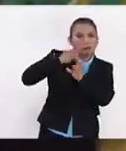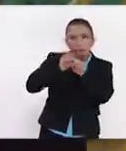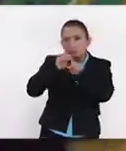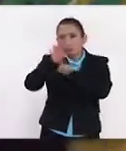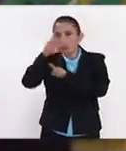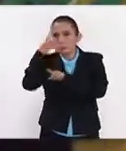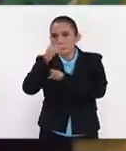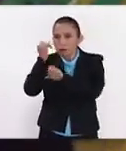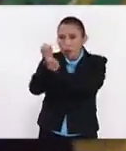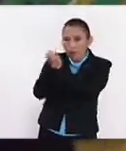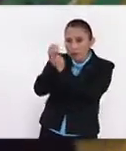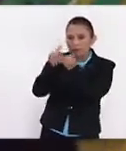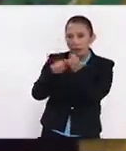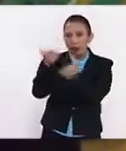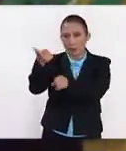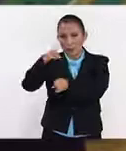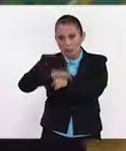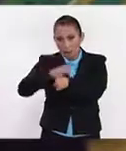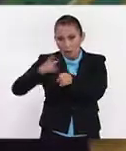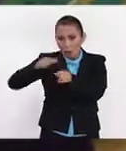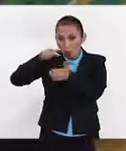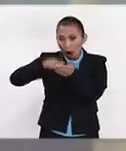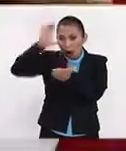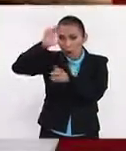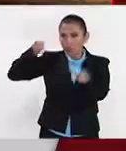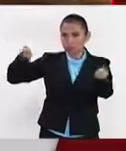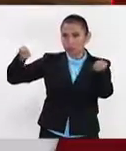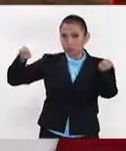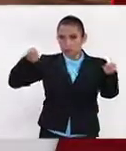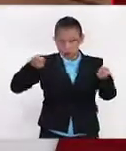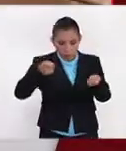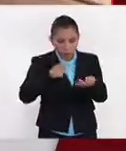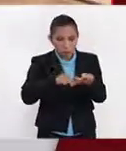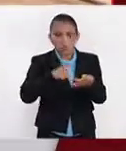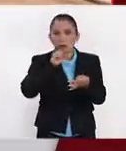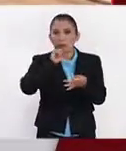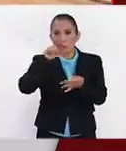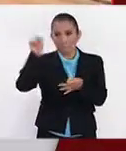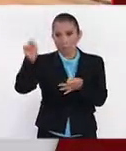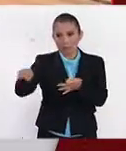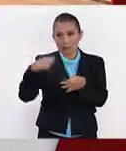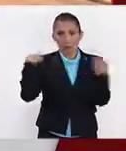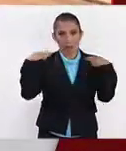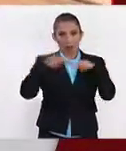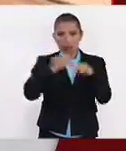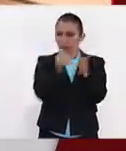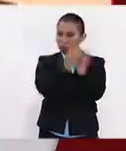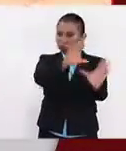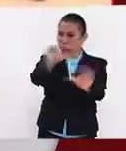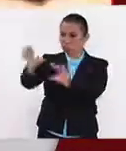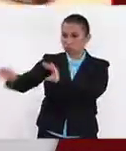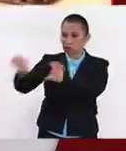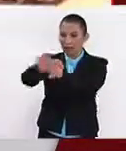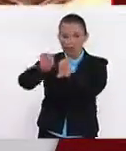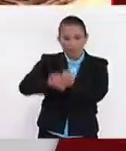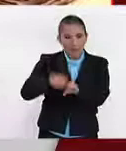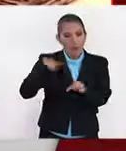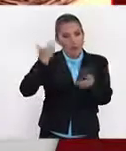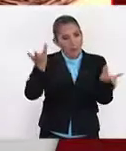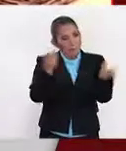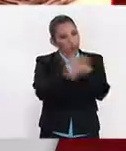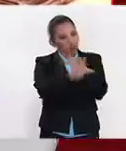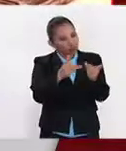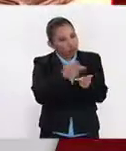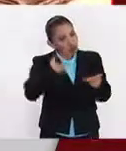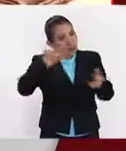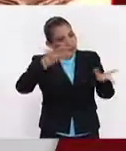la investigación, la administración de espacios culturales, por ejemplo, también asimismo la docencia en equipos de producción y en